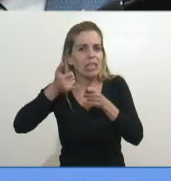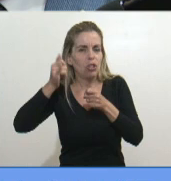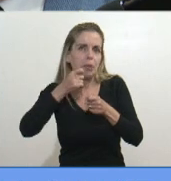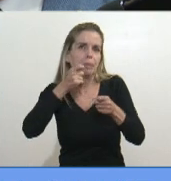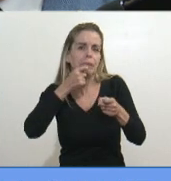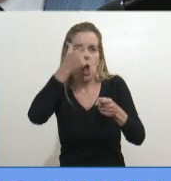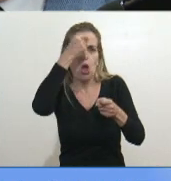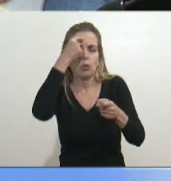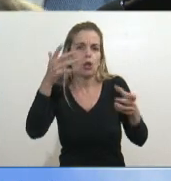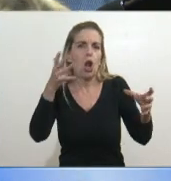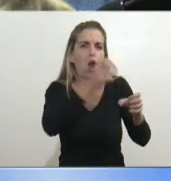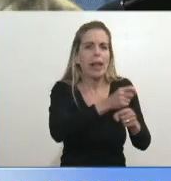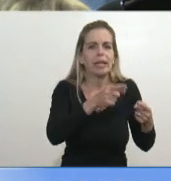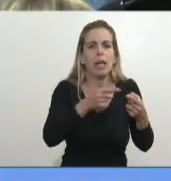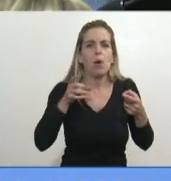colectivos.